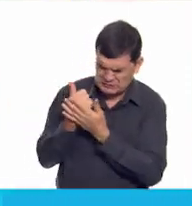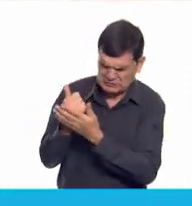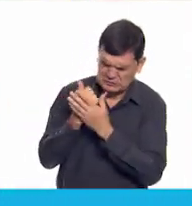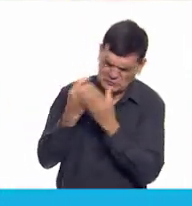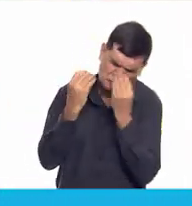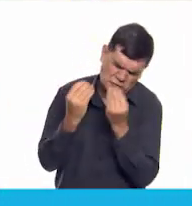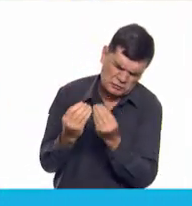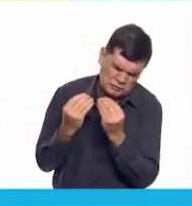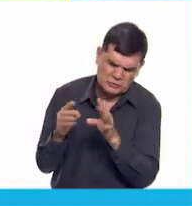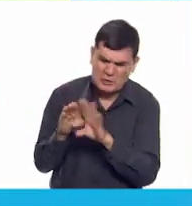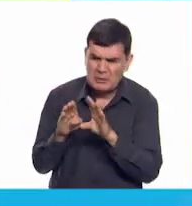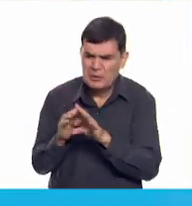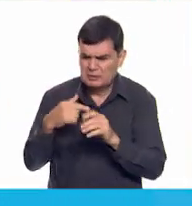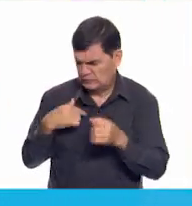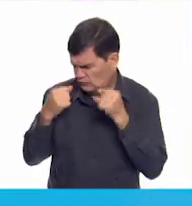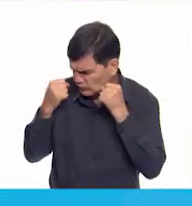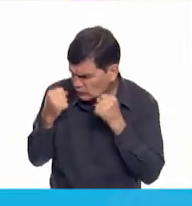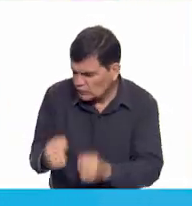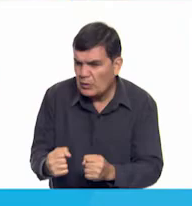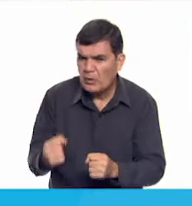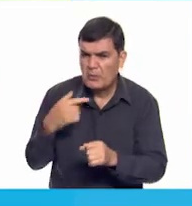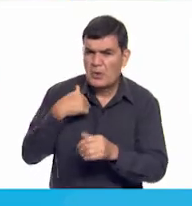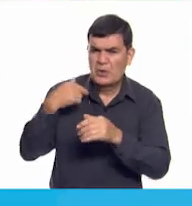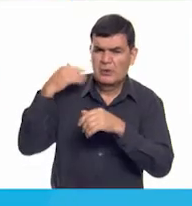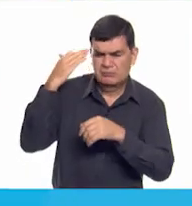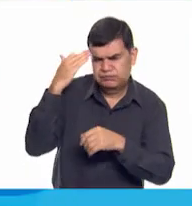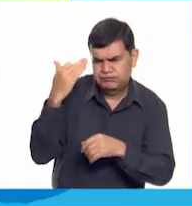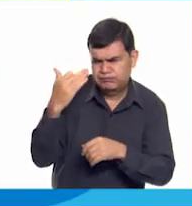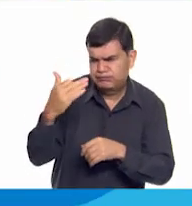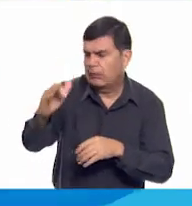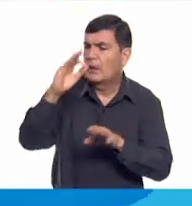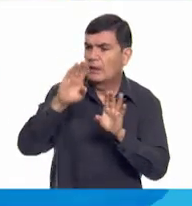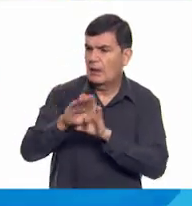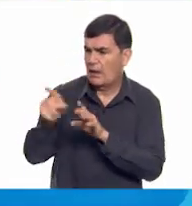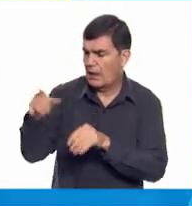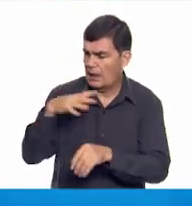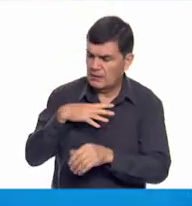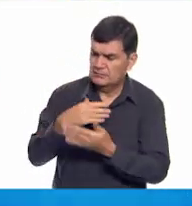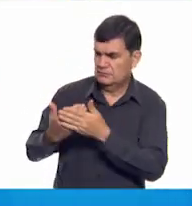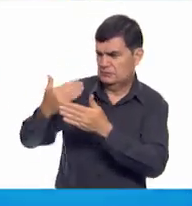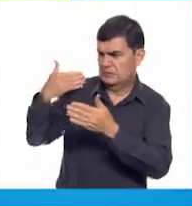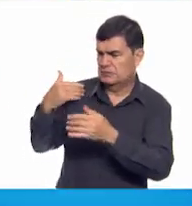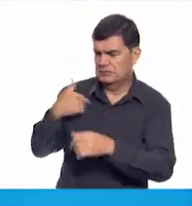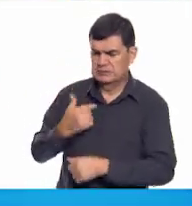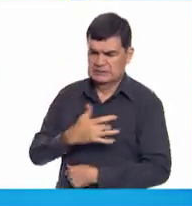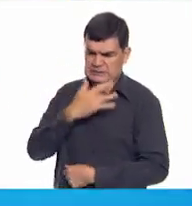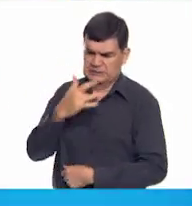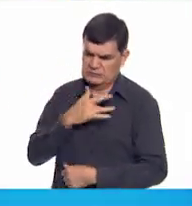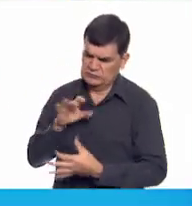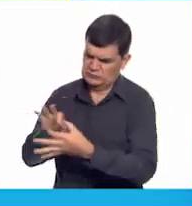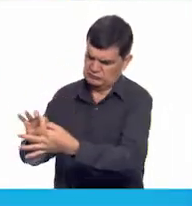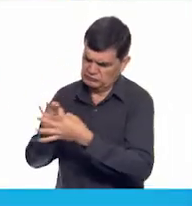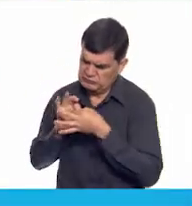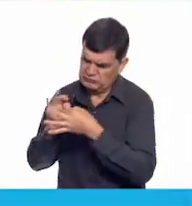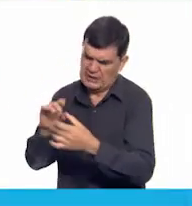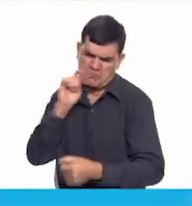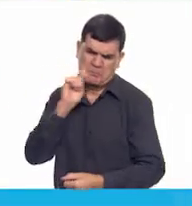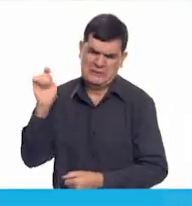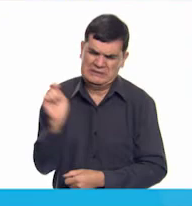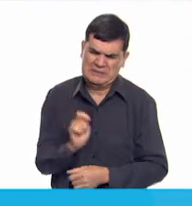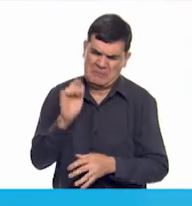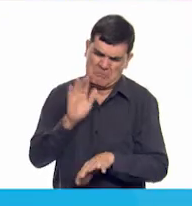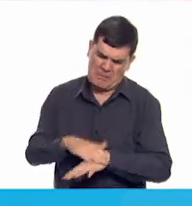a sentirme y a estar segura. Y a lo largo de este tiempo, mi sentimiento de amistad hacia ti ha